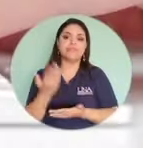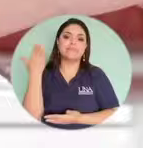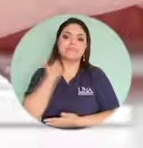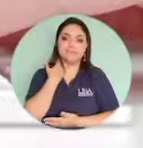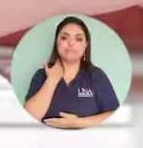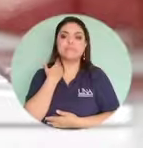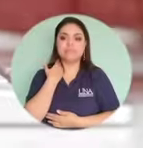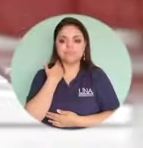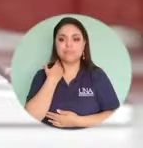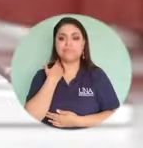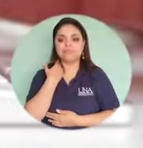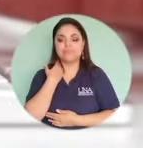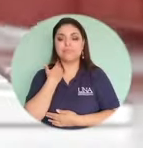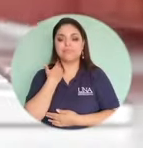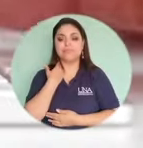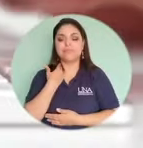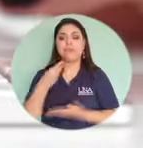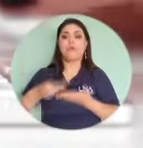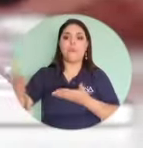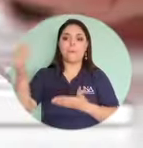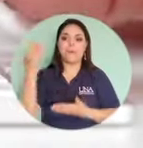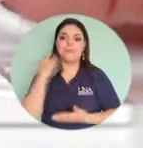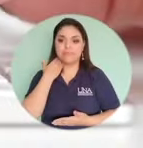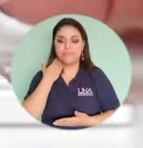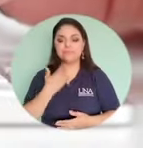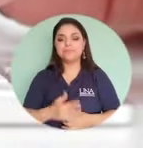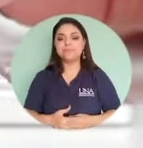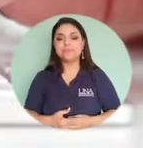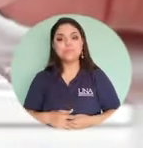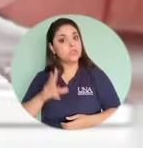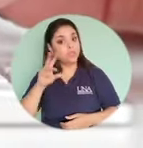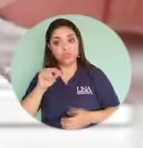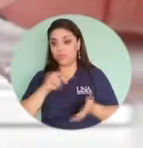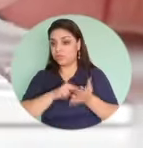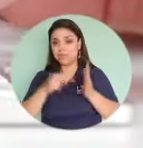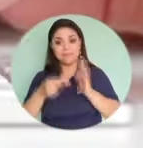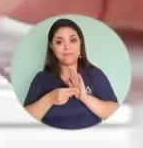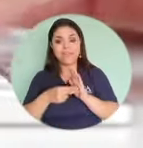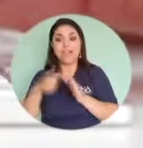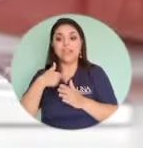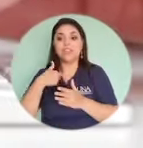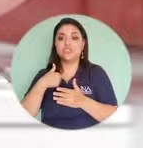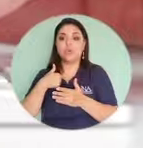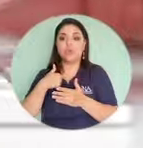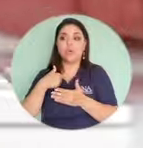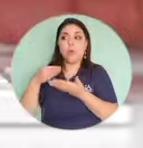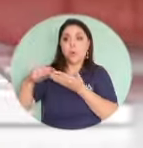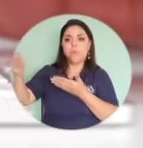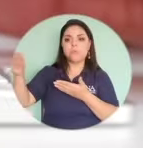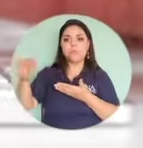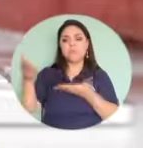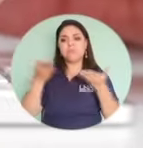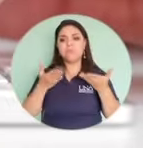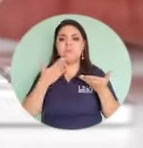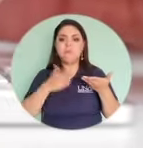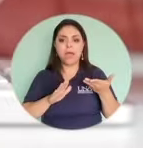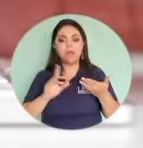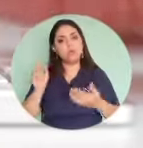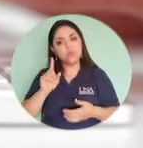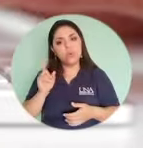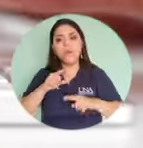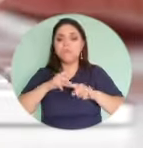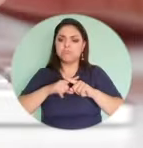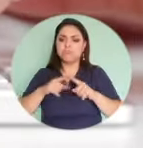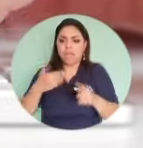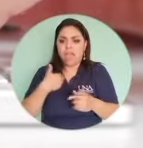en la publicidad. Y no me refiero a que todo lo que nos va a llegar es fraudulento, pero de entre todo lo que